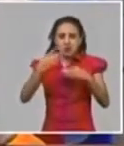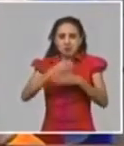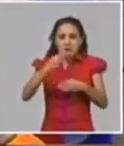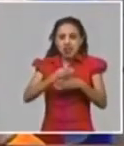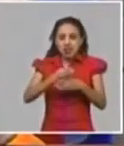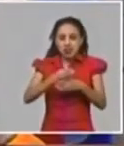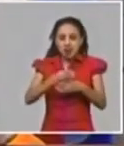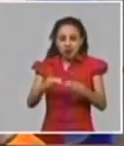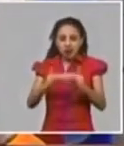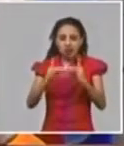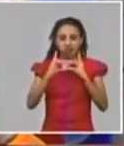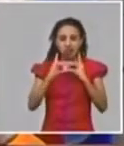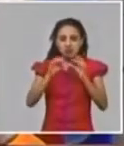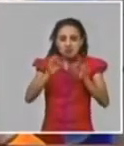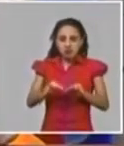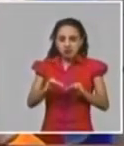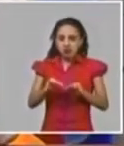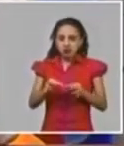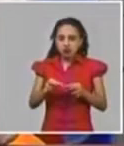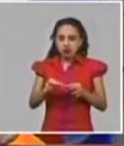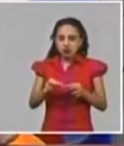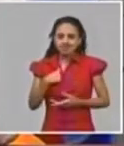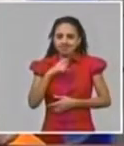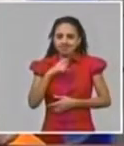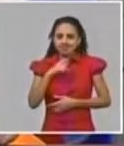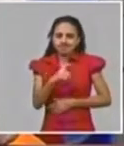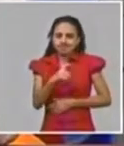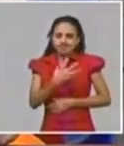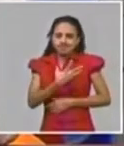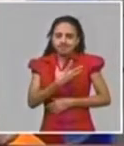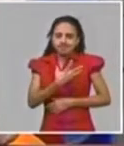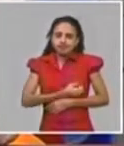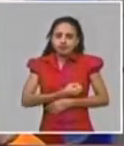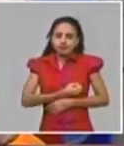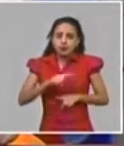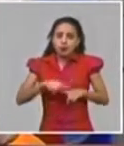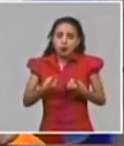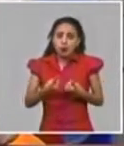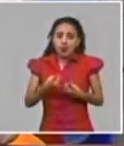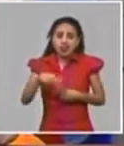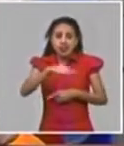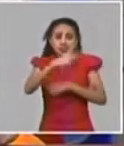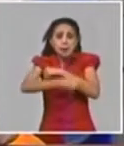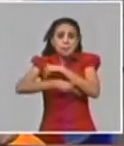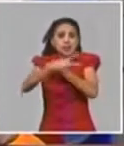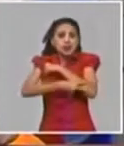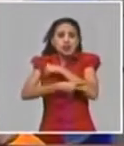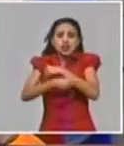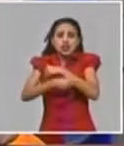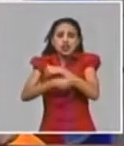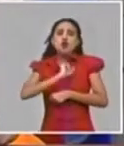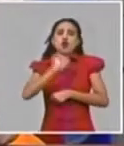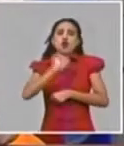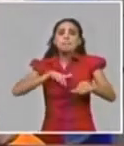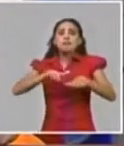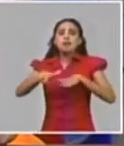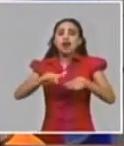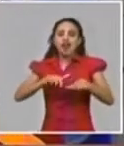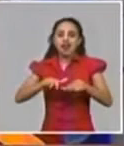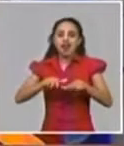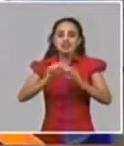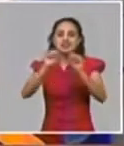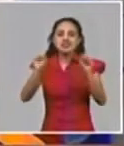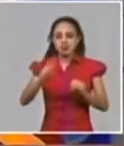lo conmueve de la manera en que no han logrado preparar el sistema para poder abarcar